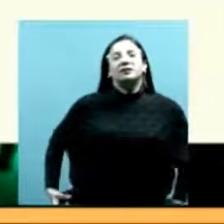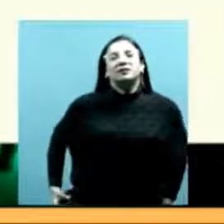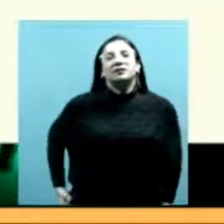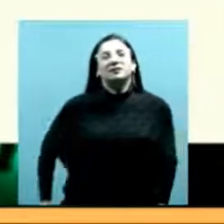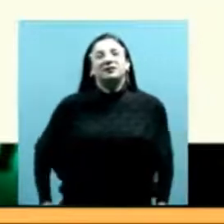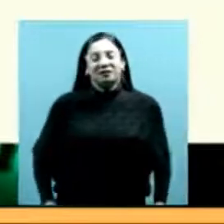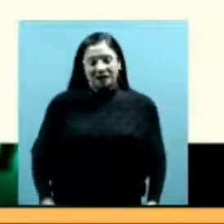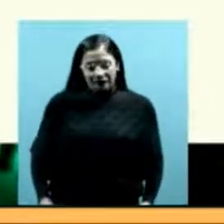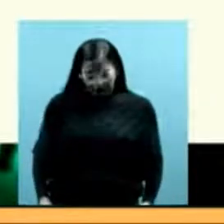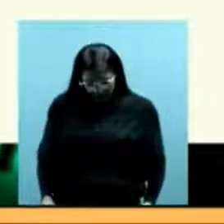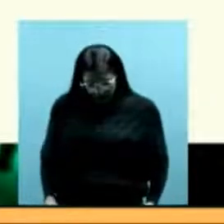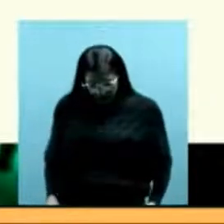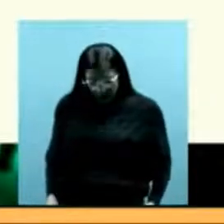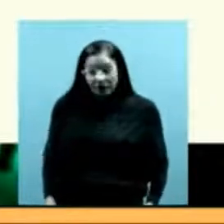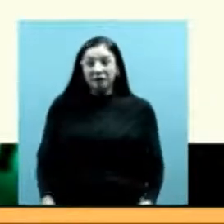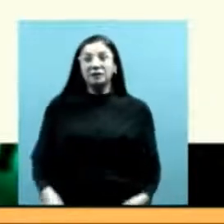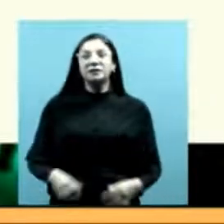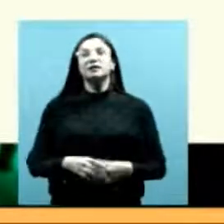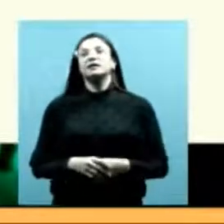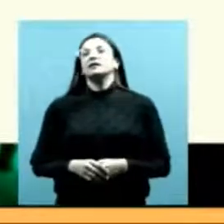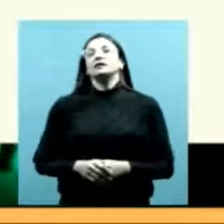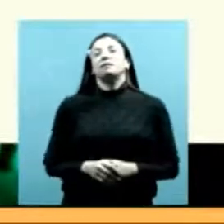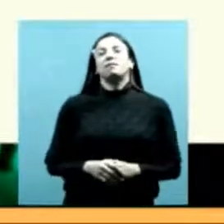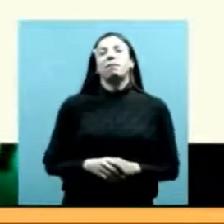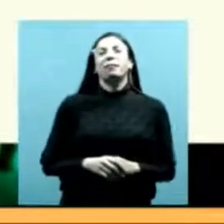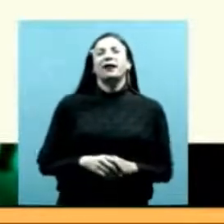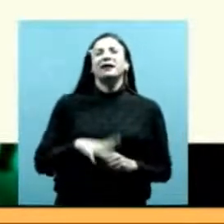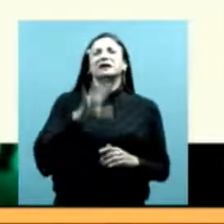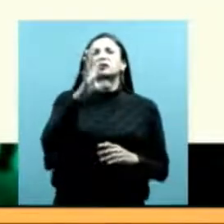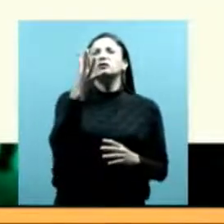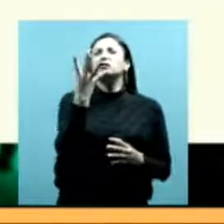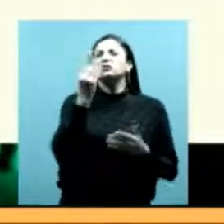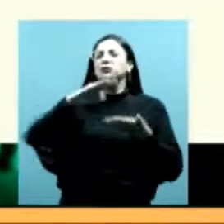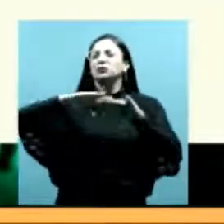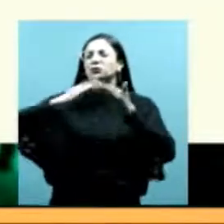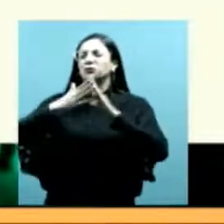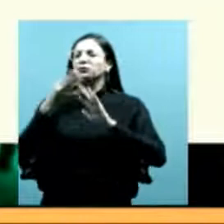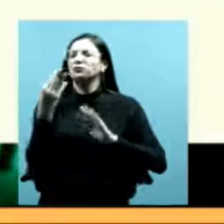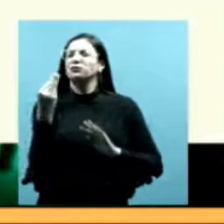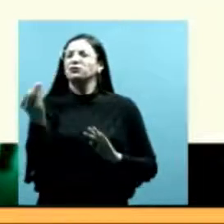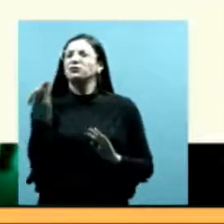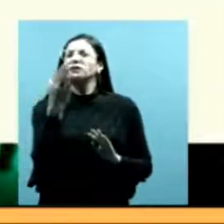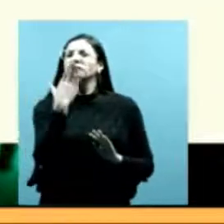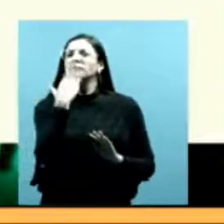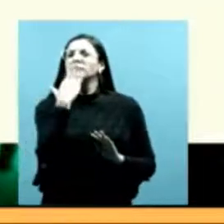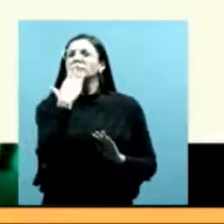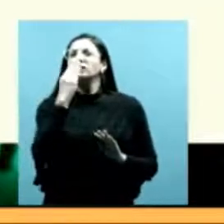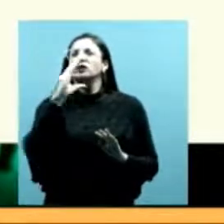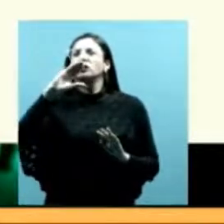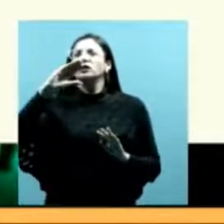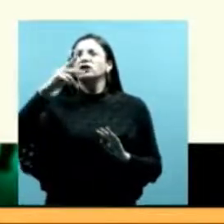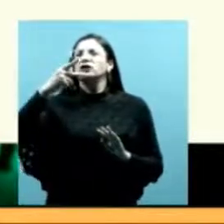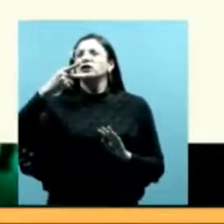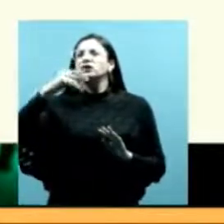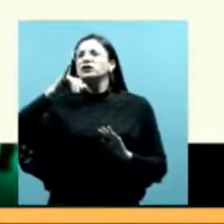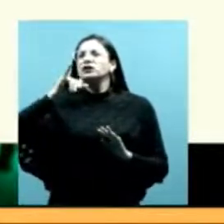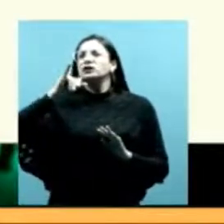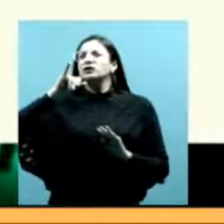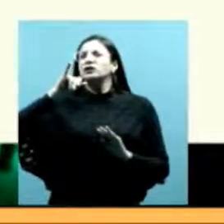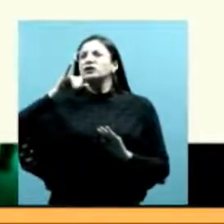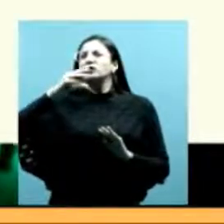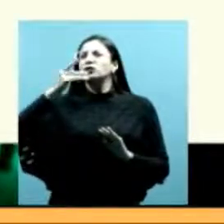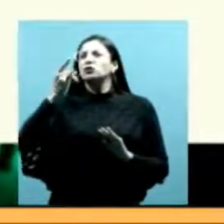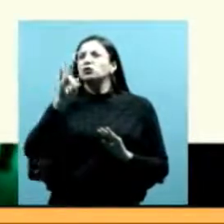colaboración que hicimos en una comunidad pechinian llamada comunidad pechinian que también es una comunidad de muchos kilómetros con varios parajes